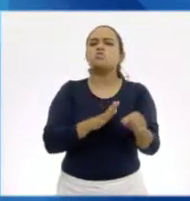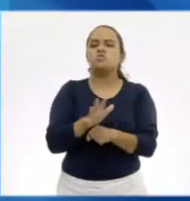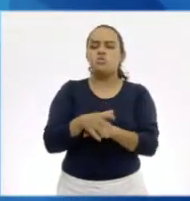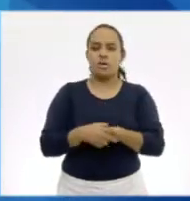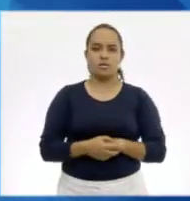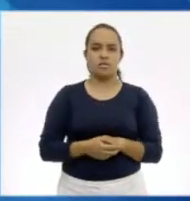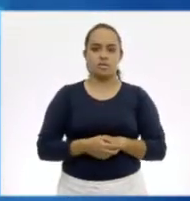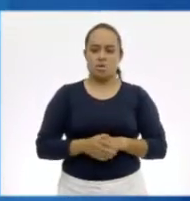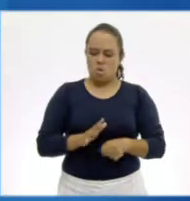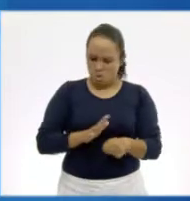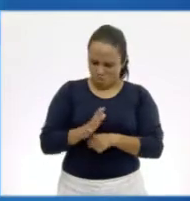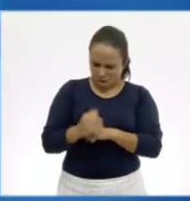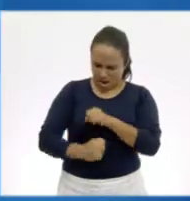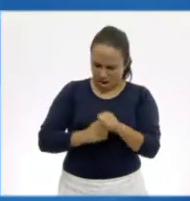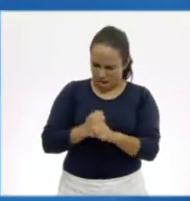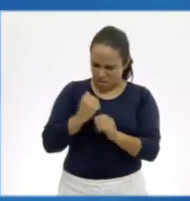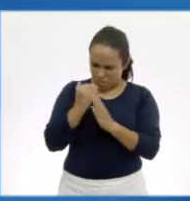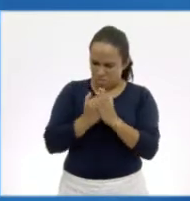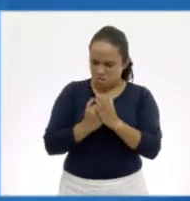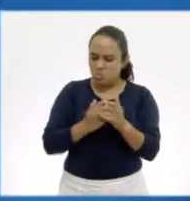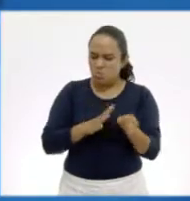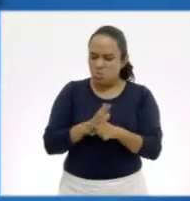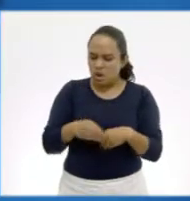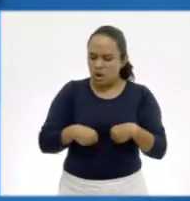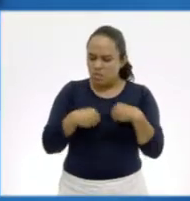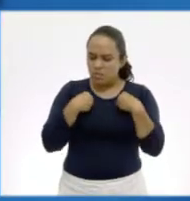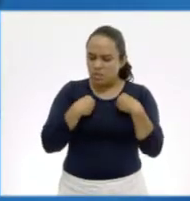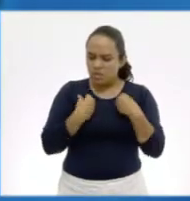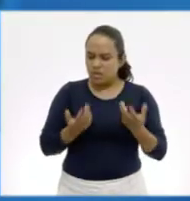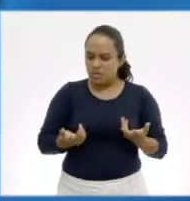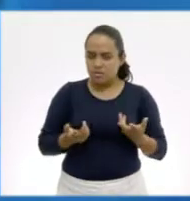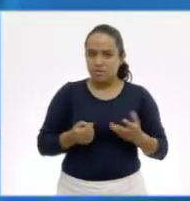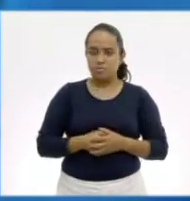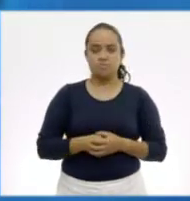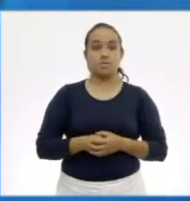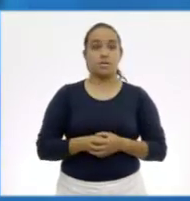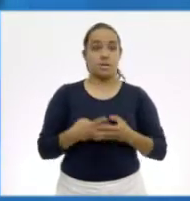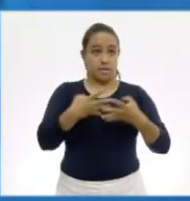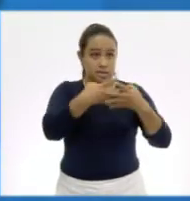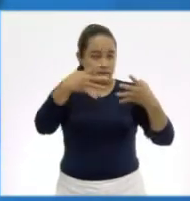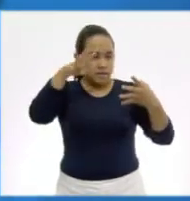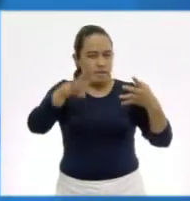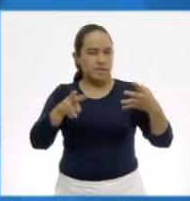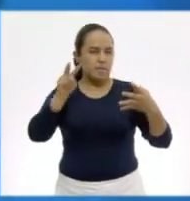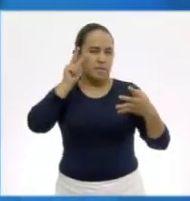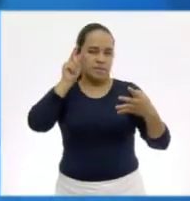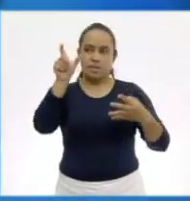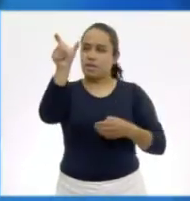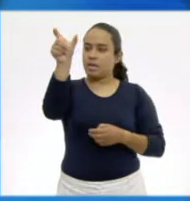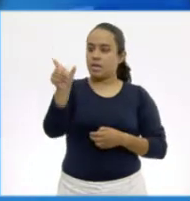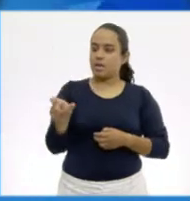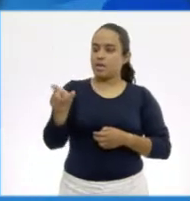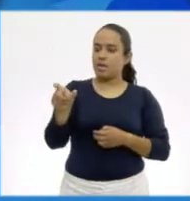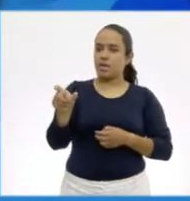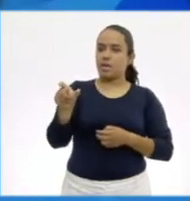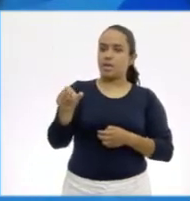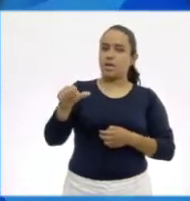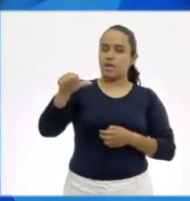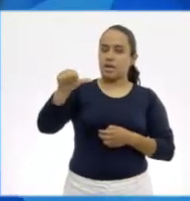¿Cuál será el que vive menos de todos? A ver. En tu tabla tendrás que ubicar la columna de